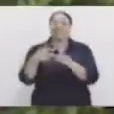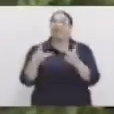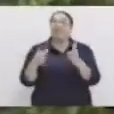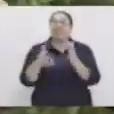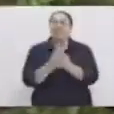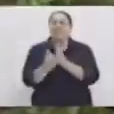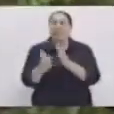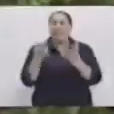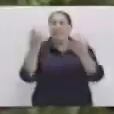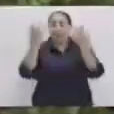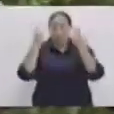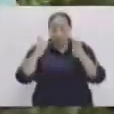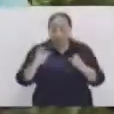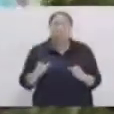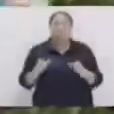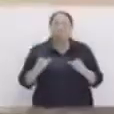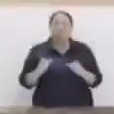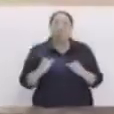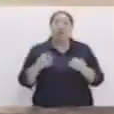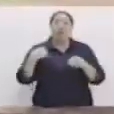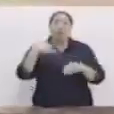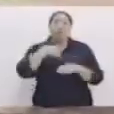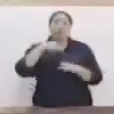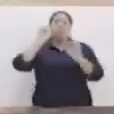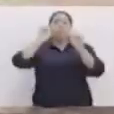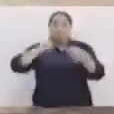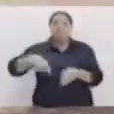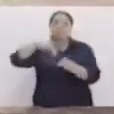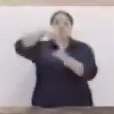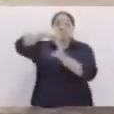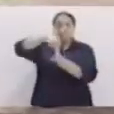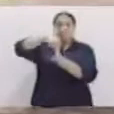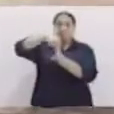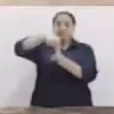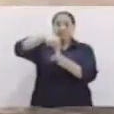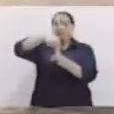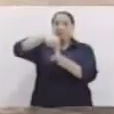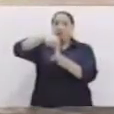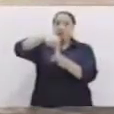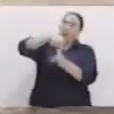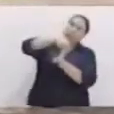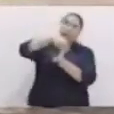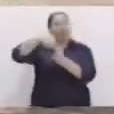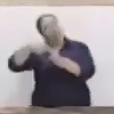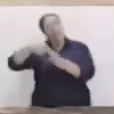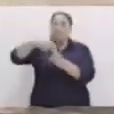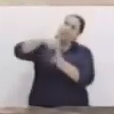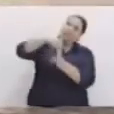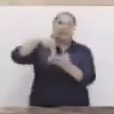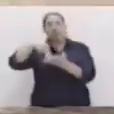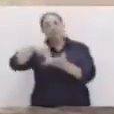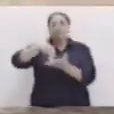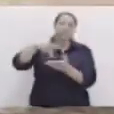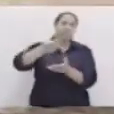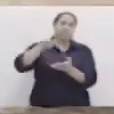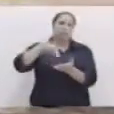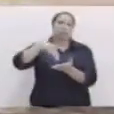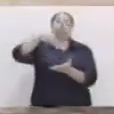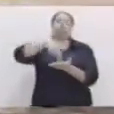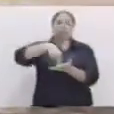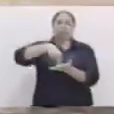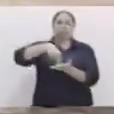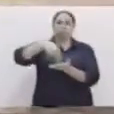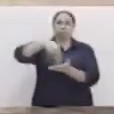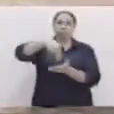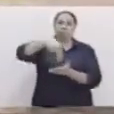una posición en forma estable y evitar que nos tambalemos. Vamos a iniciar, por ejemplo, con el equilibrio